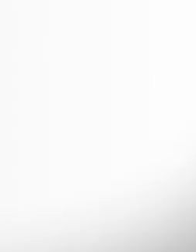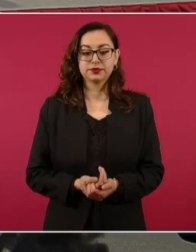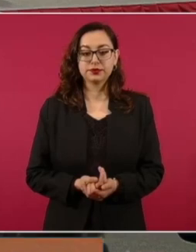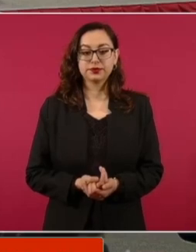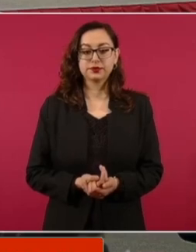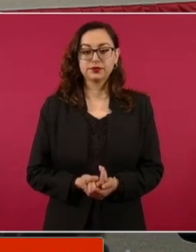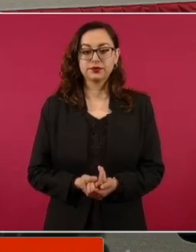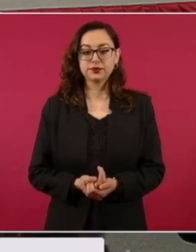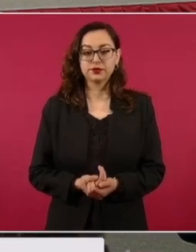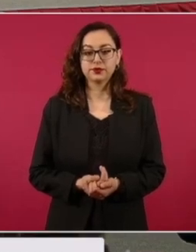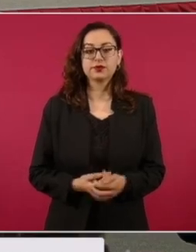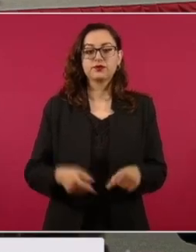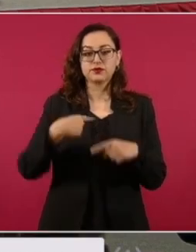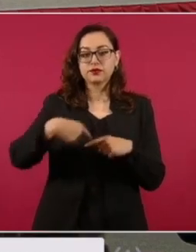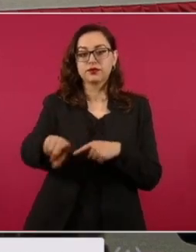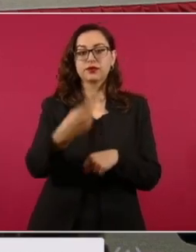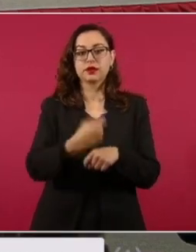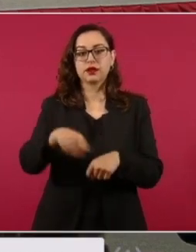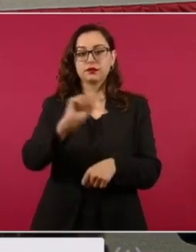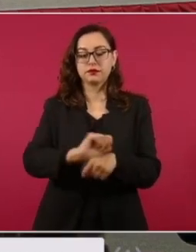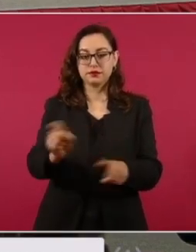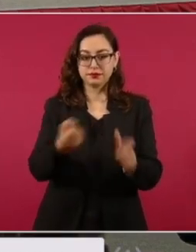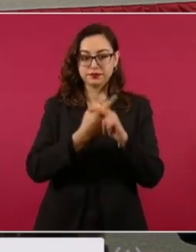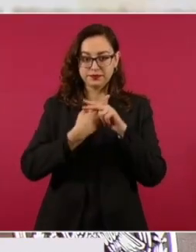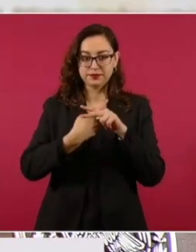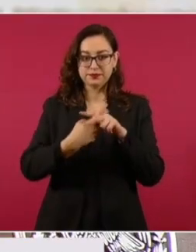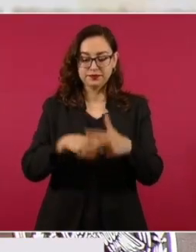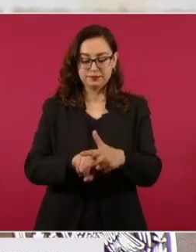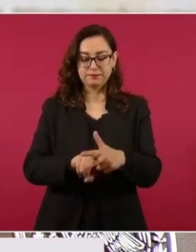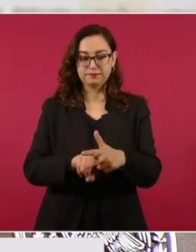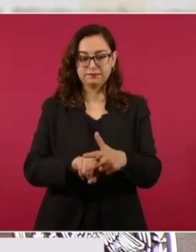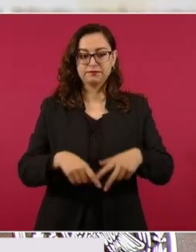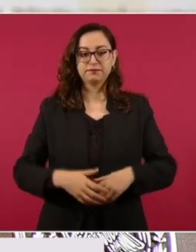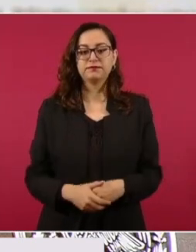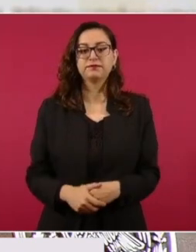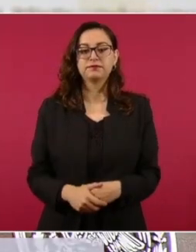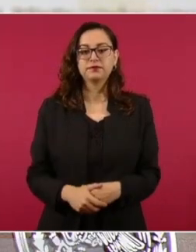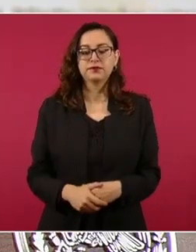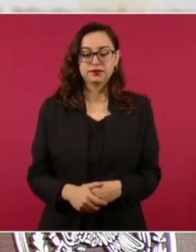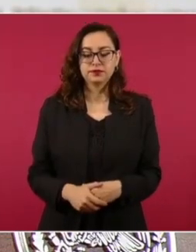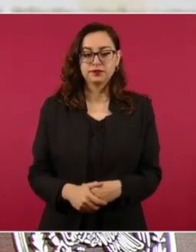Nos da mucho gusto contar con la presencia de